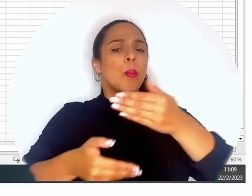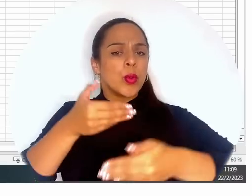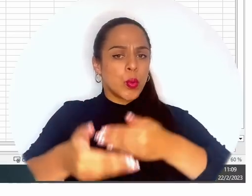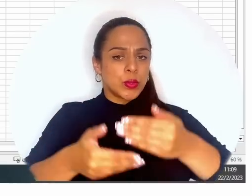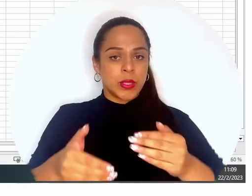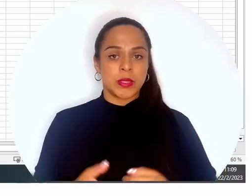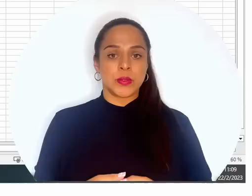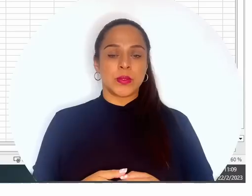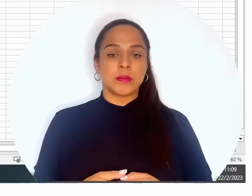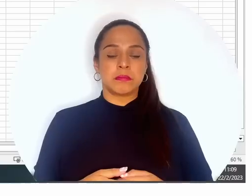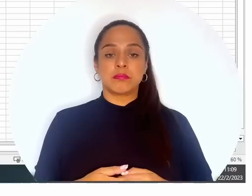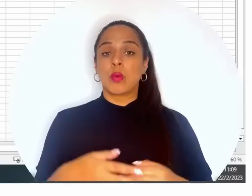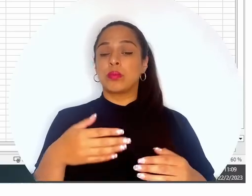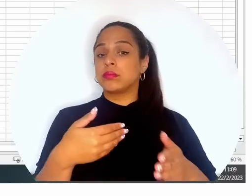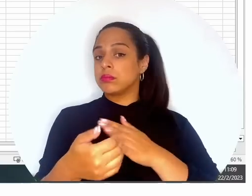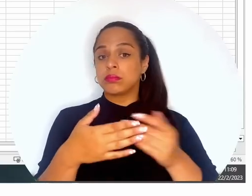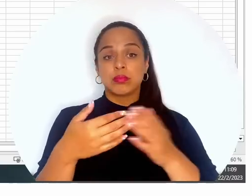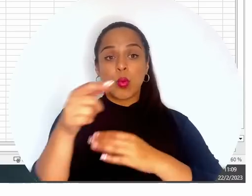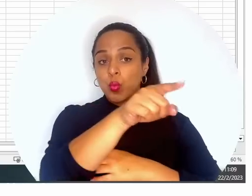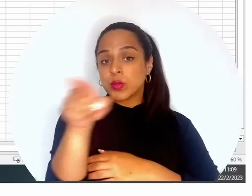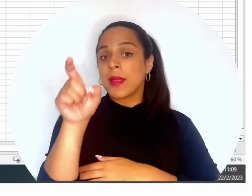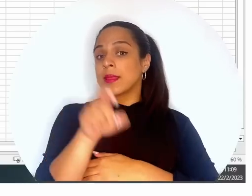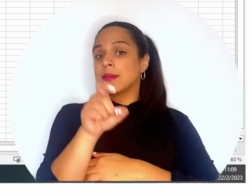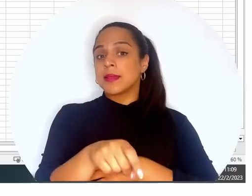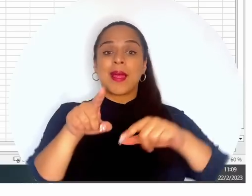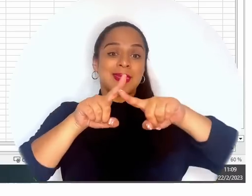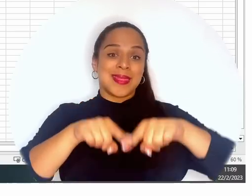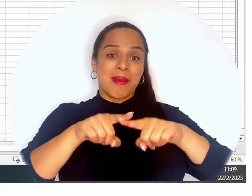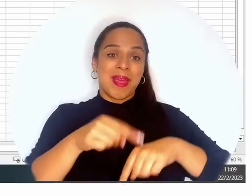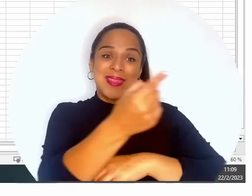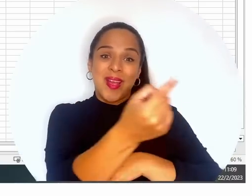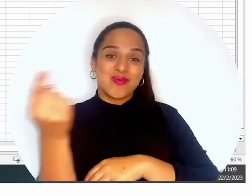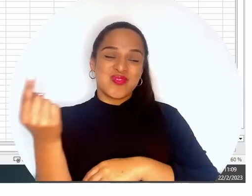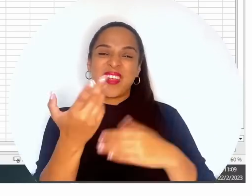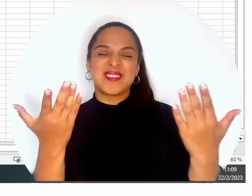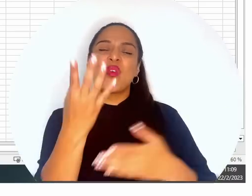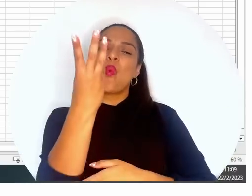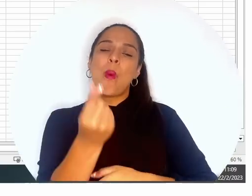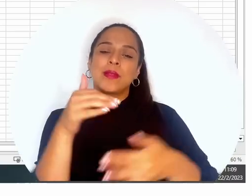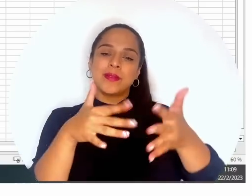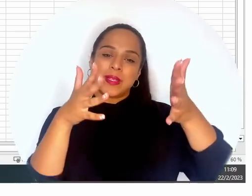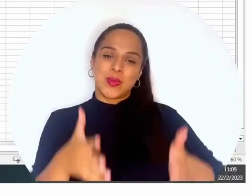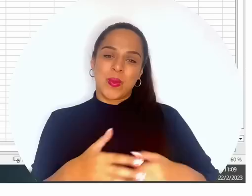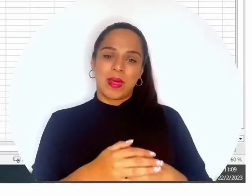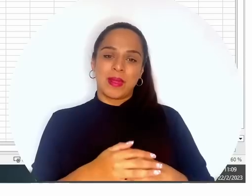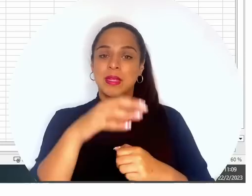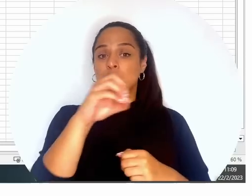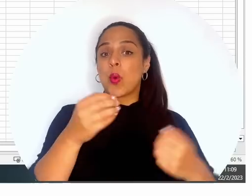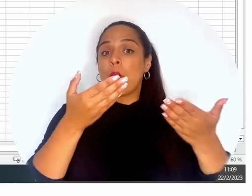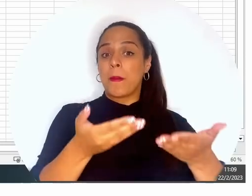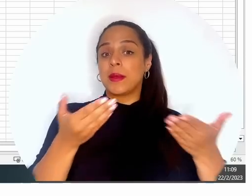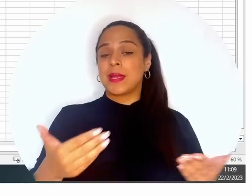n cantidad de veces dependiendo la cantidad de estudiantes y de materias o asignaturas que tengamos